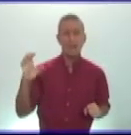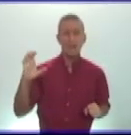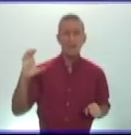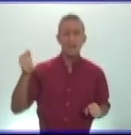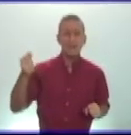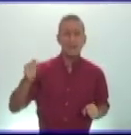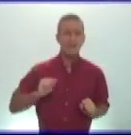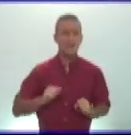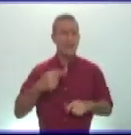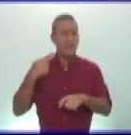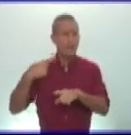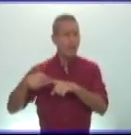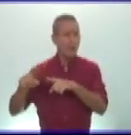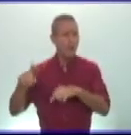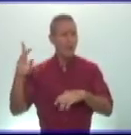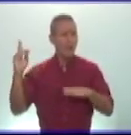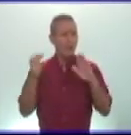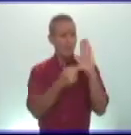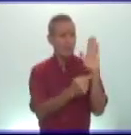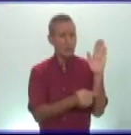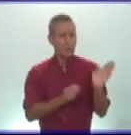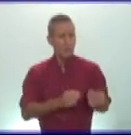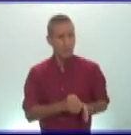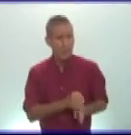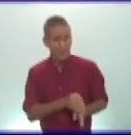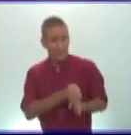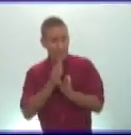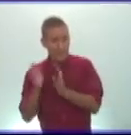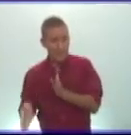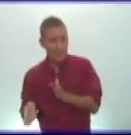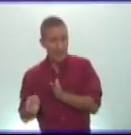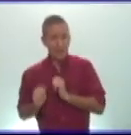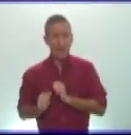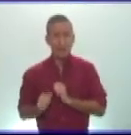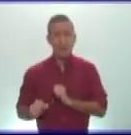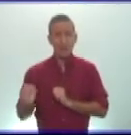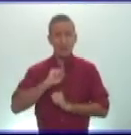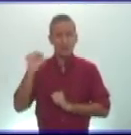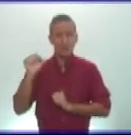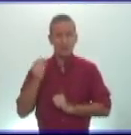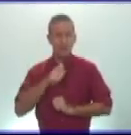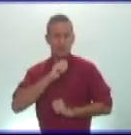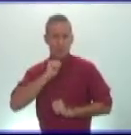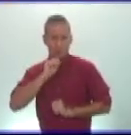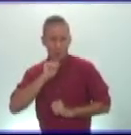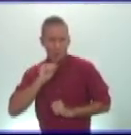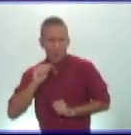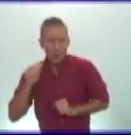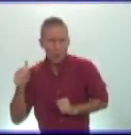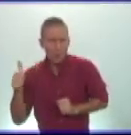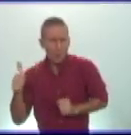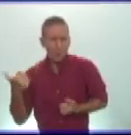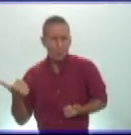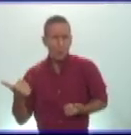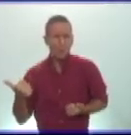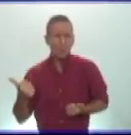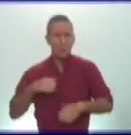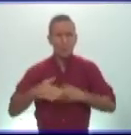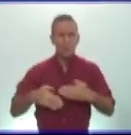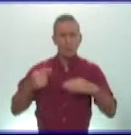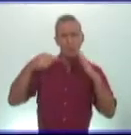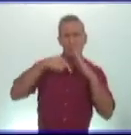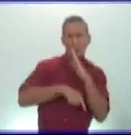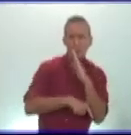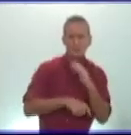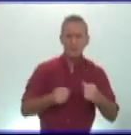antigua roma es que al lado de estos logros positivos surgieron problemas sociales muy profundos como la lucha entre